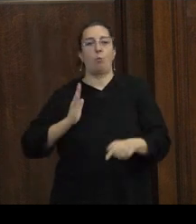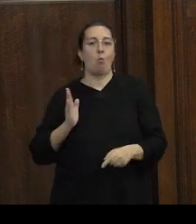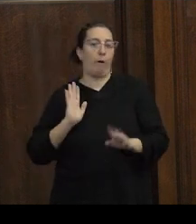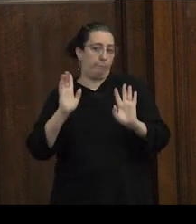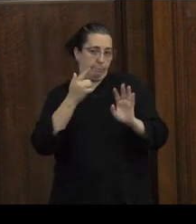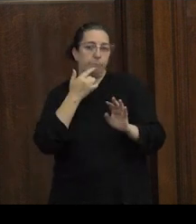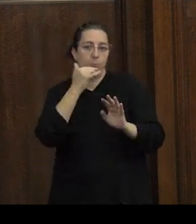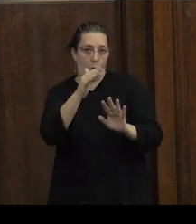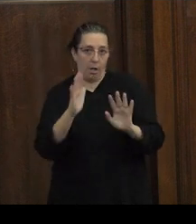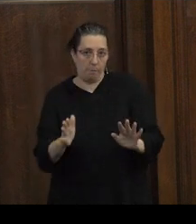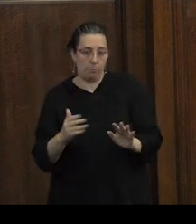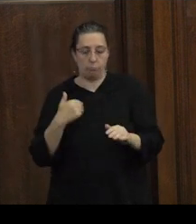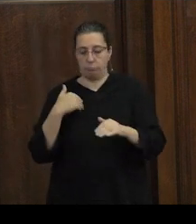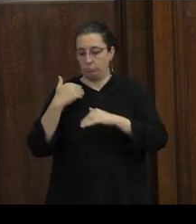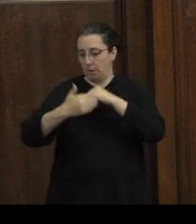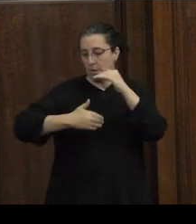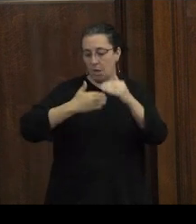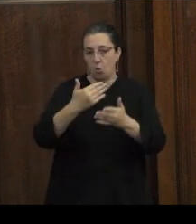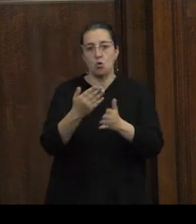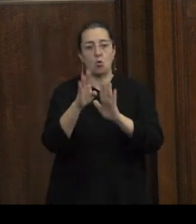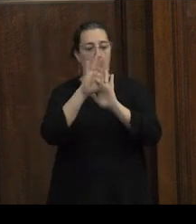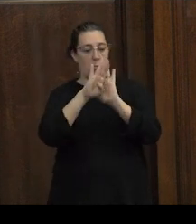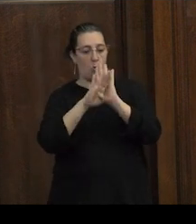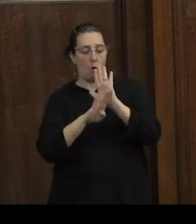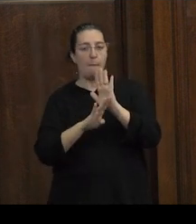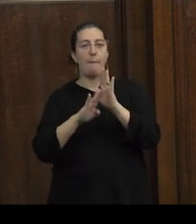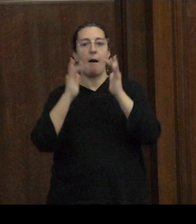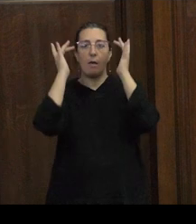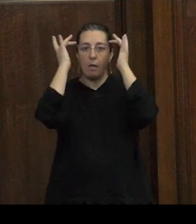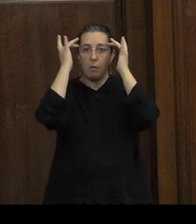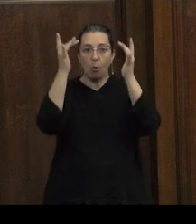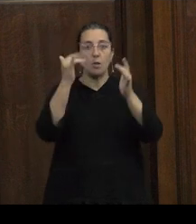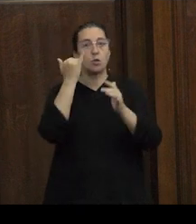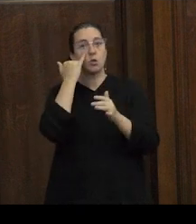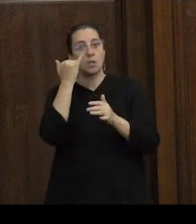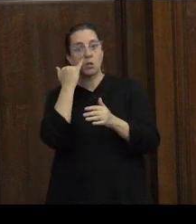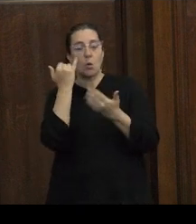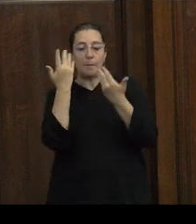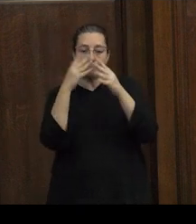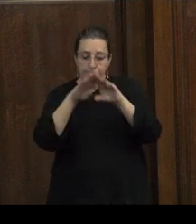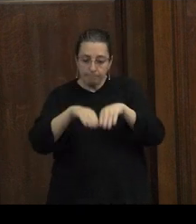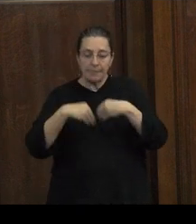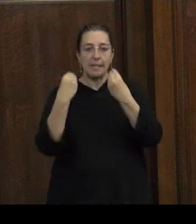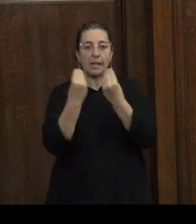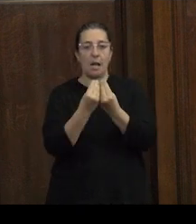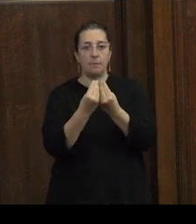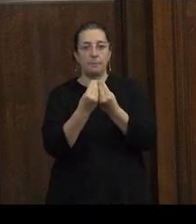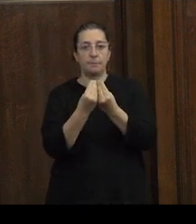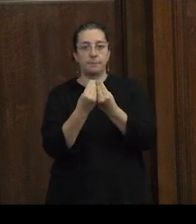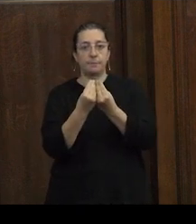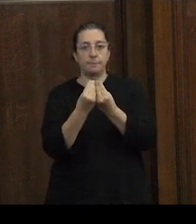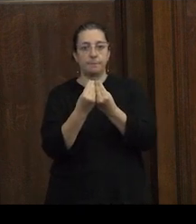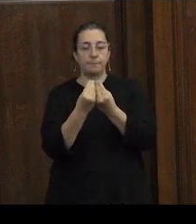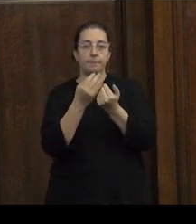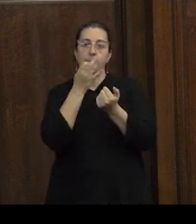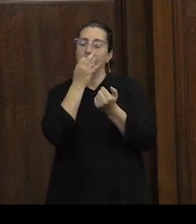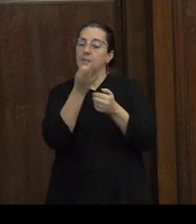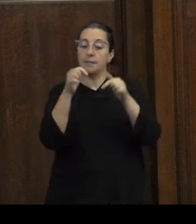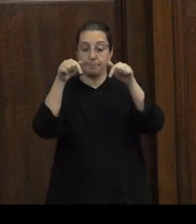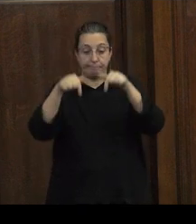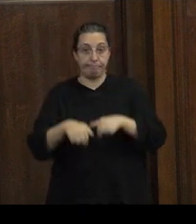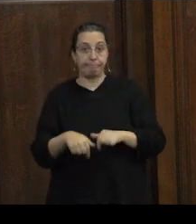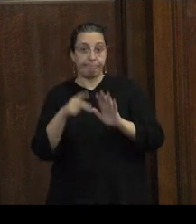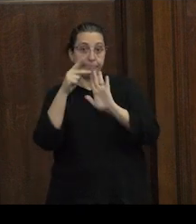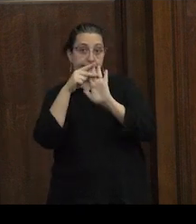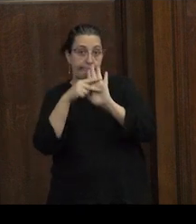ejemplo o todo lo que fue el desarrollo del programa de educación sexual integral decía estas normativas